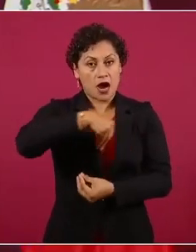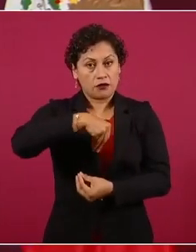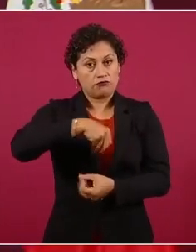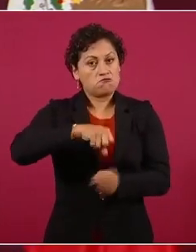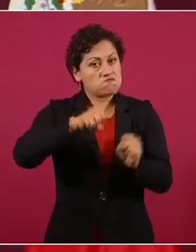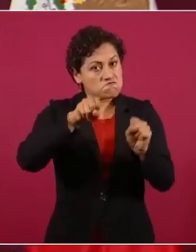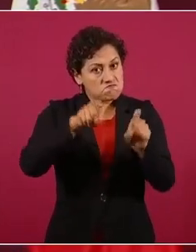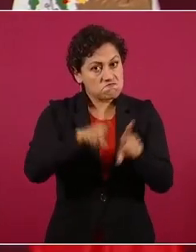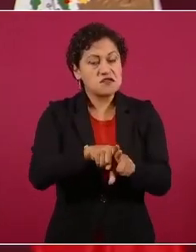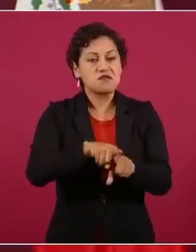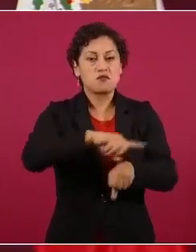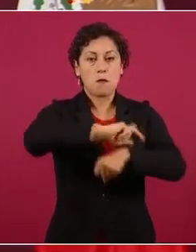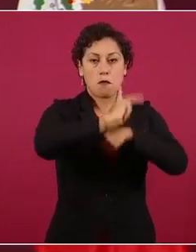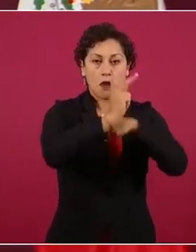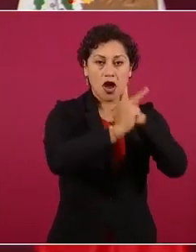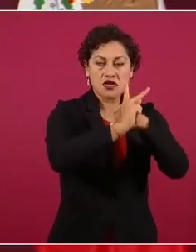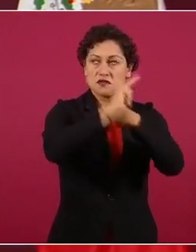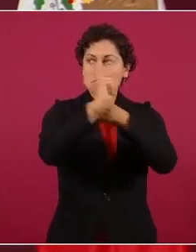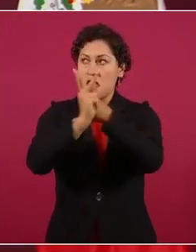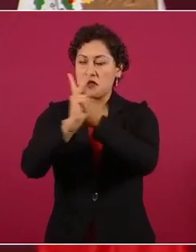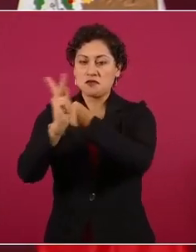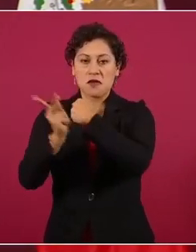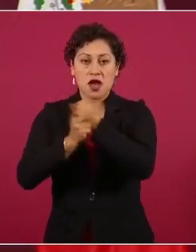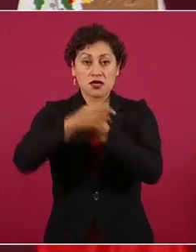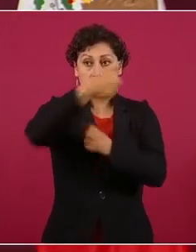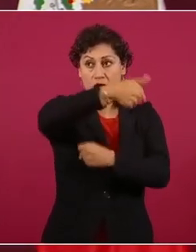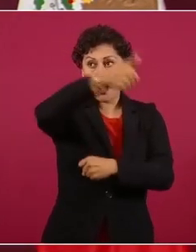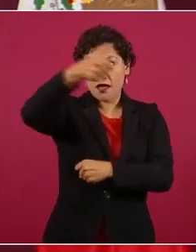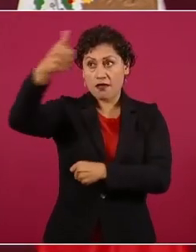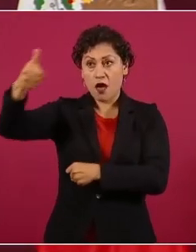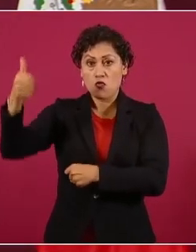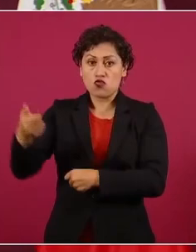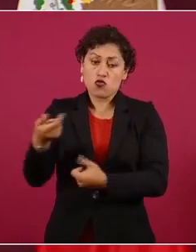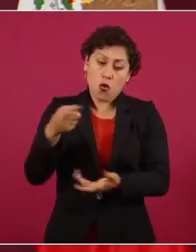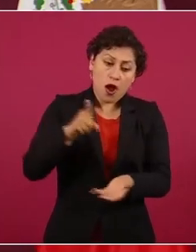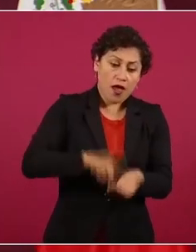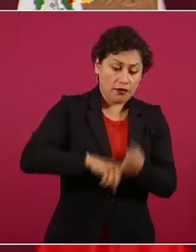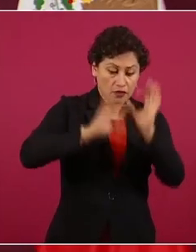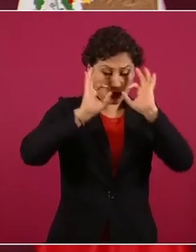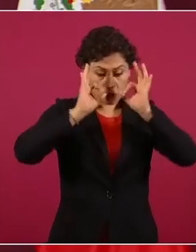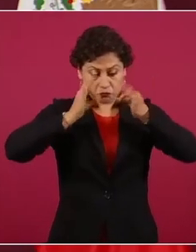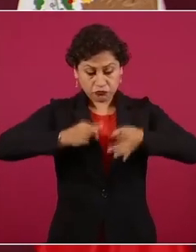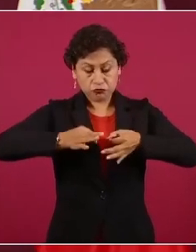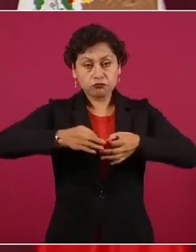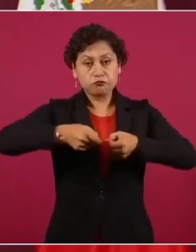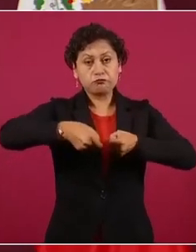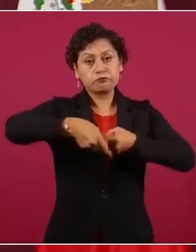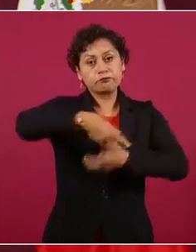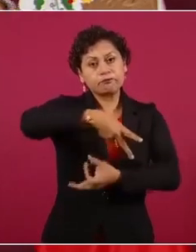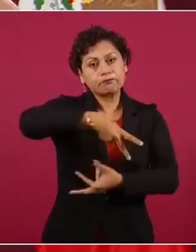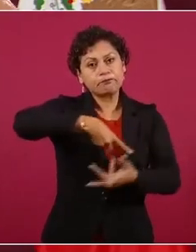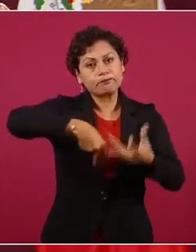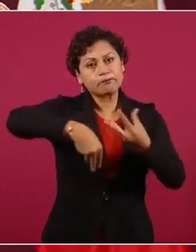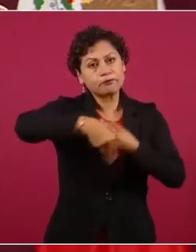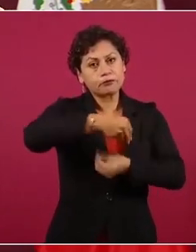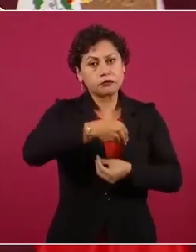produzca lo que consume y que